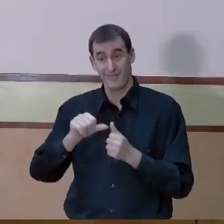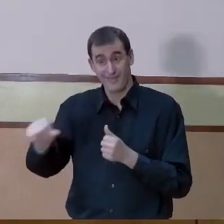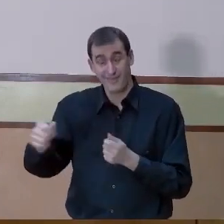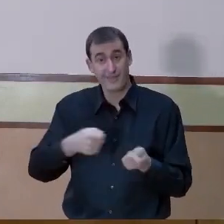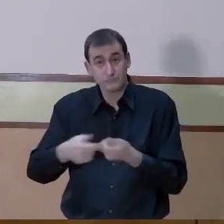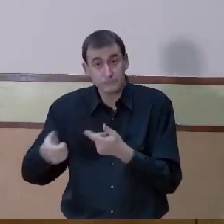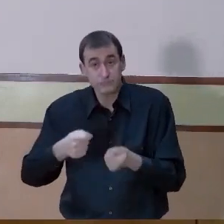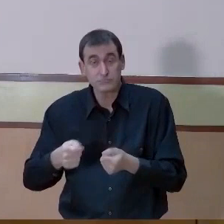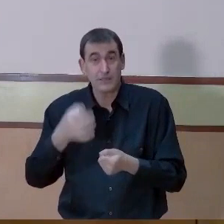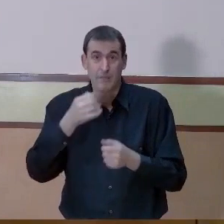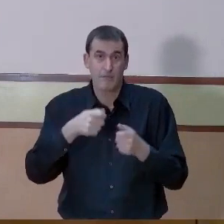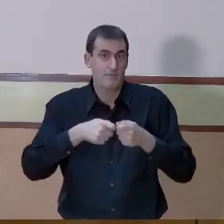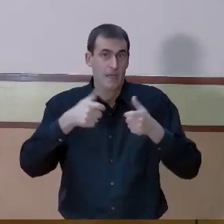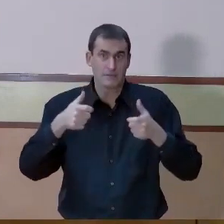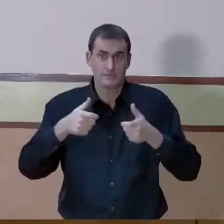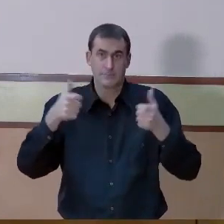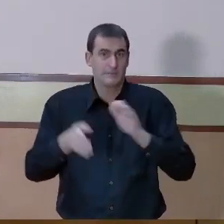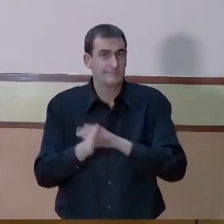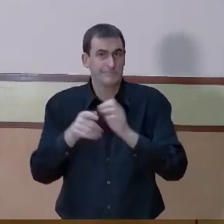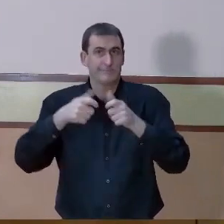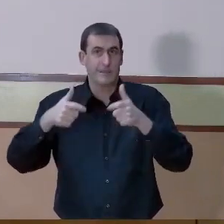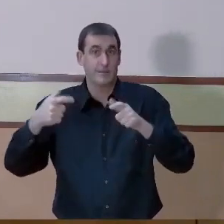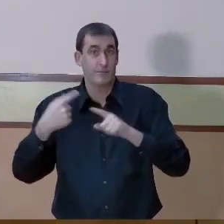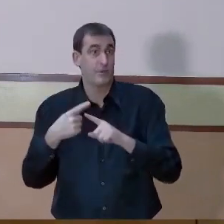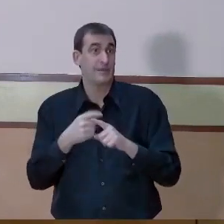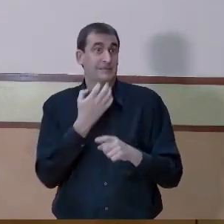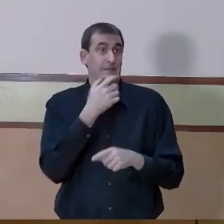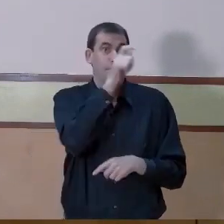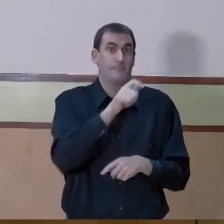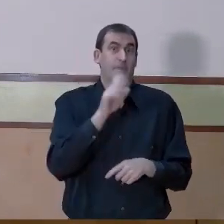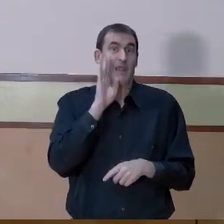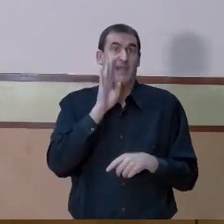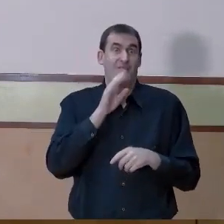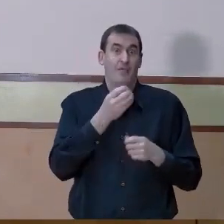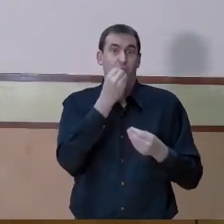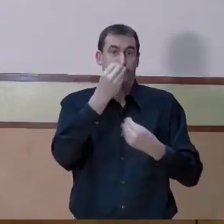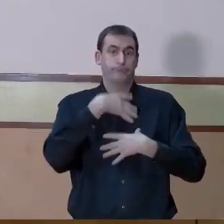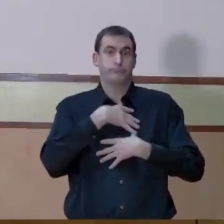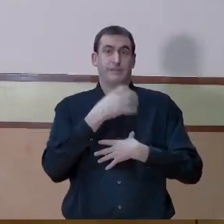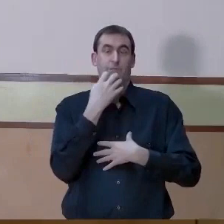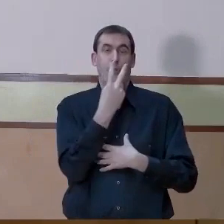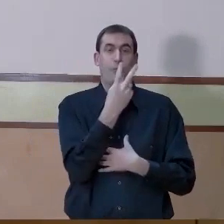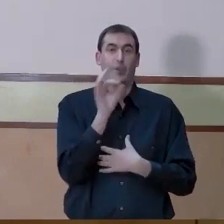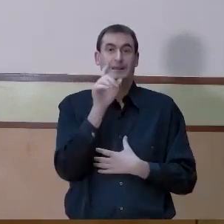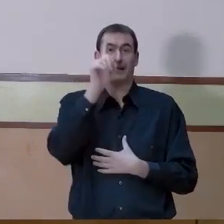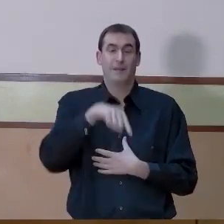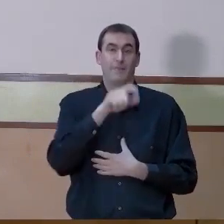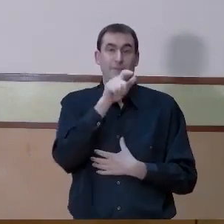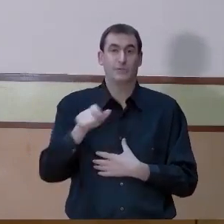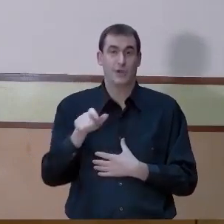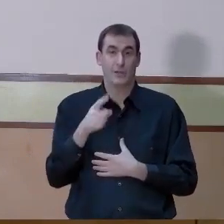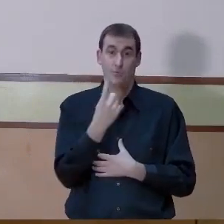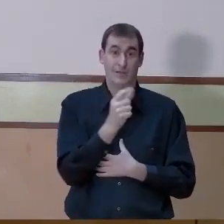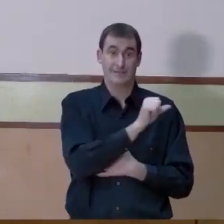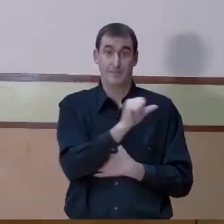todavía, queramos o no, si nos infectamos o si se infectan 20.000 personas, por poner un ejemplo, cada día, perdón, cada